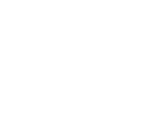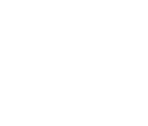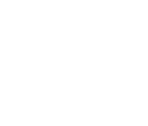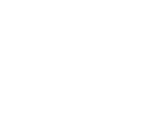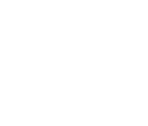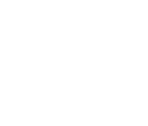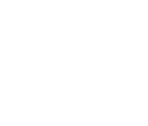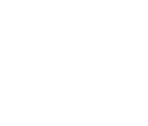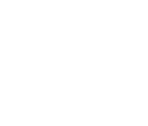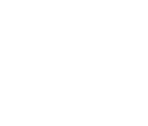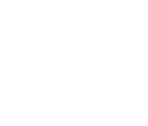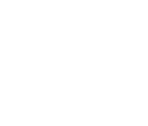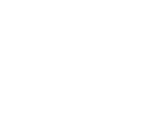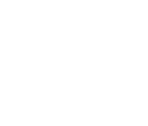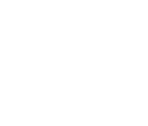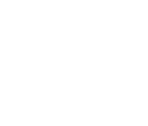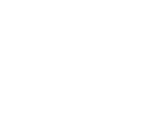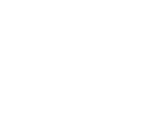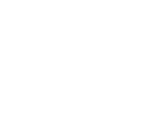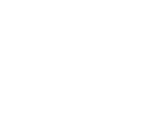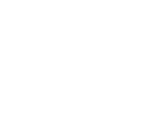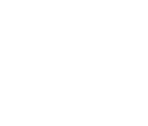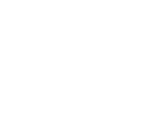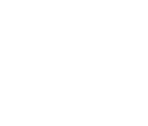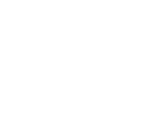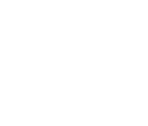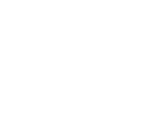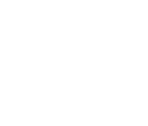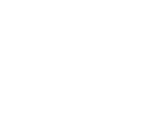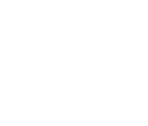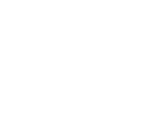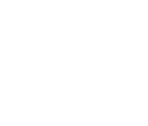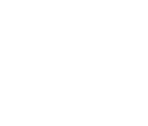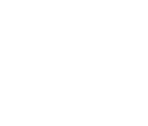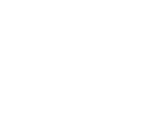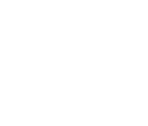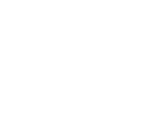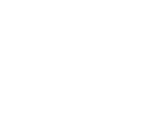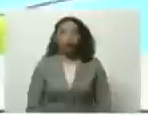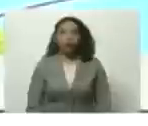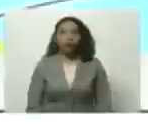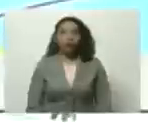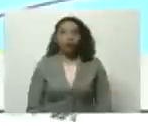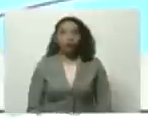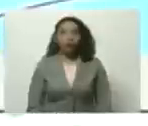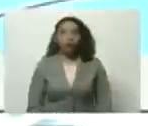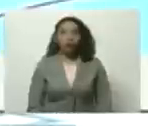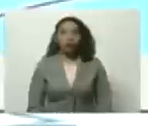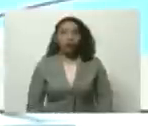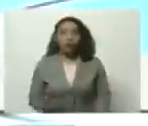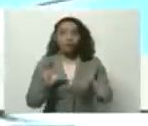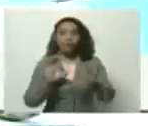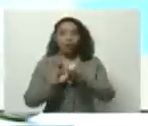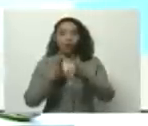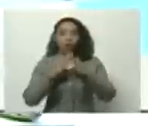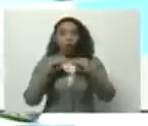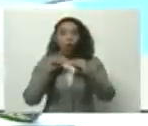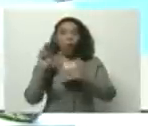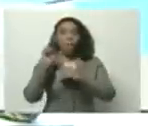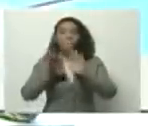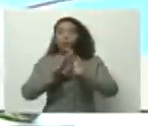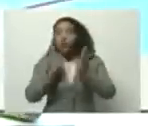seguimos migrando y consolidando la economía 100% digital. Vinculado al Pagomóvil. Todo el mundo usa